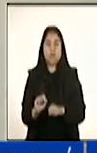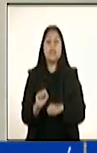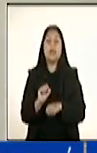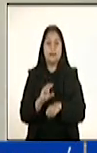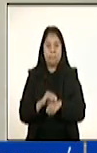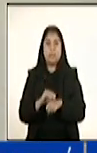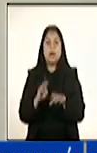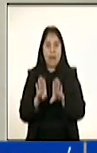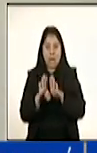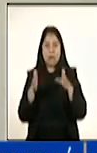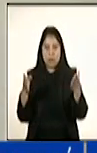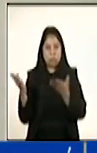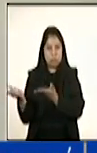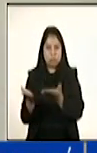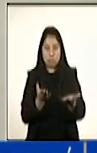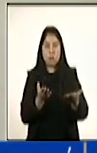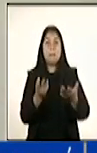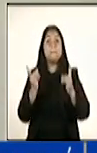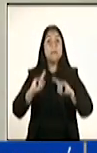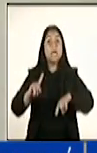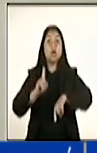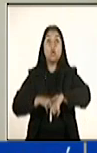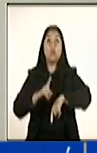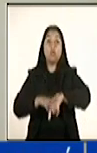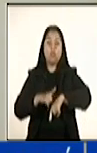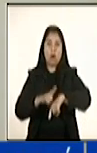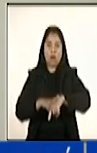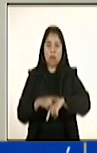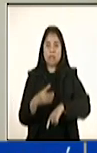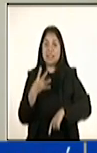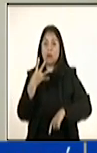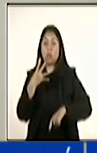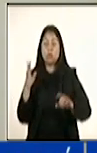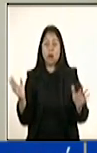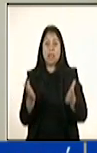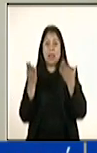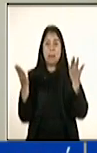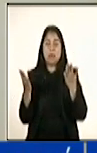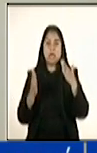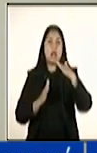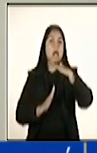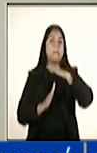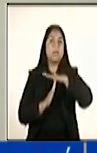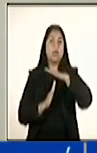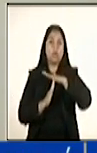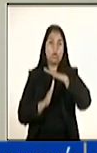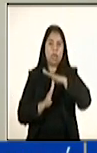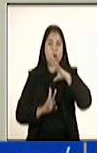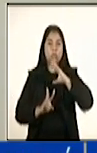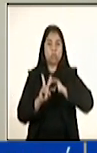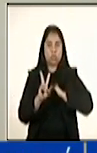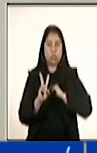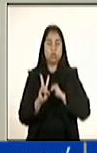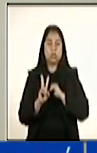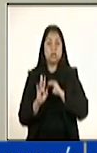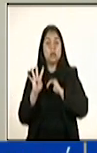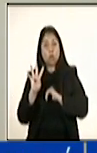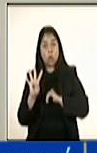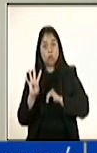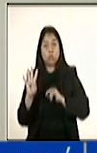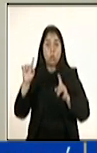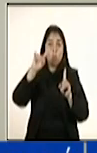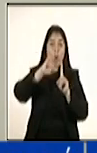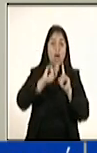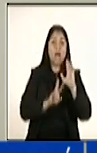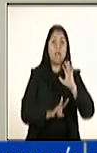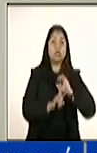sigan abiertos, pero los horarios serán restringidos de 4 de la mañana a mediodía, es decir, de 4 horas a las